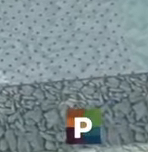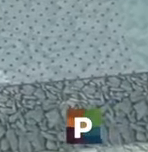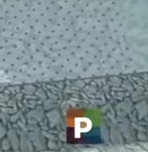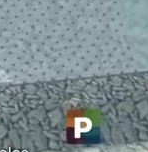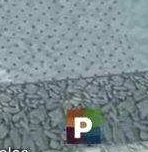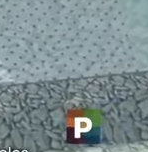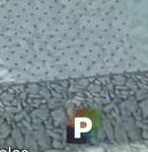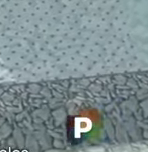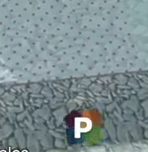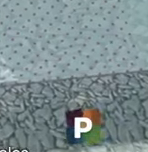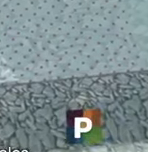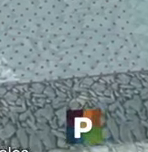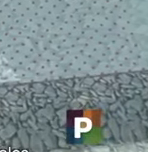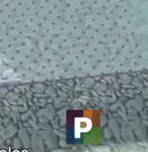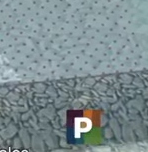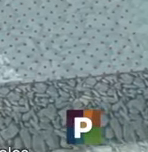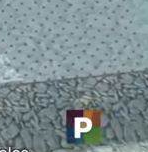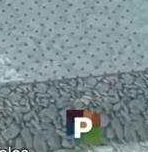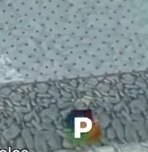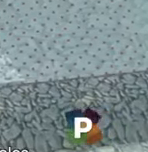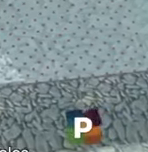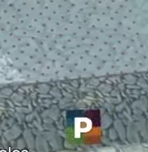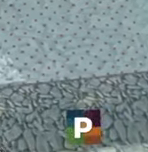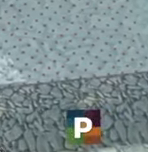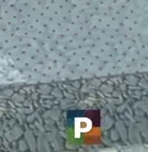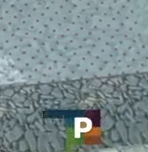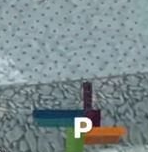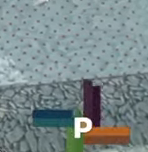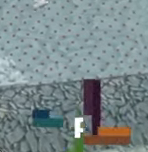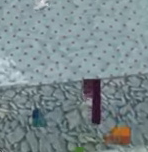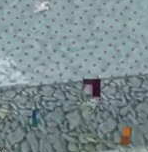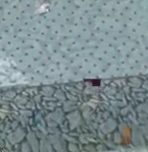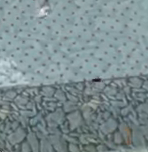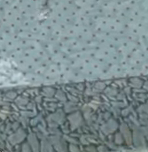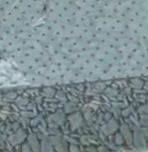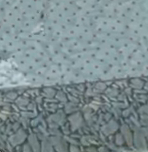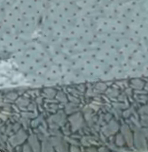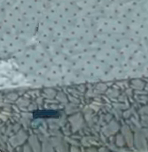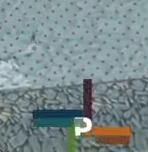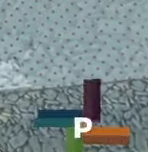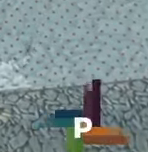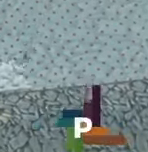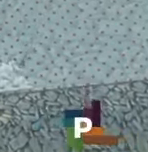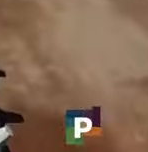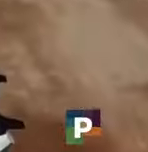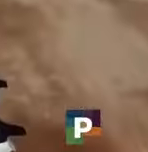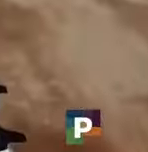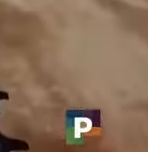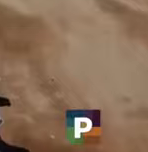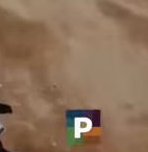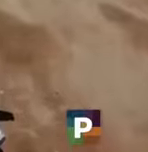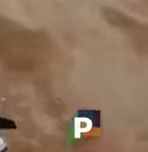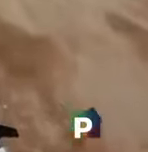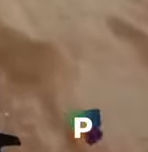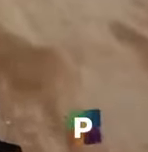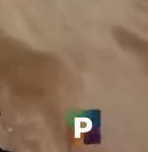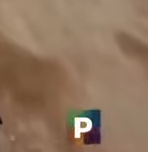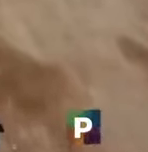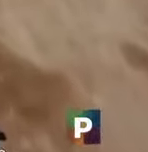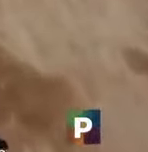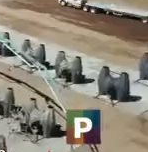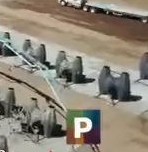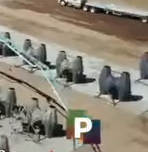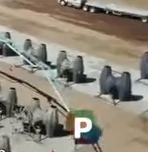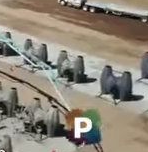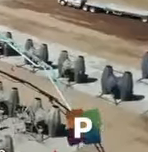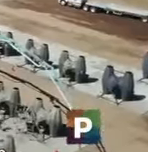fuerza del mar. Además, en su fabricación se reutilizan materiales que no liberan residuos al medio ambiente. Con 58 cimbras metálicas,